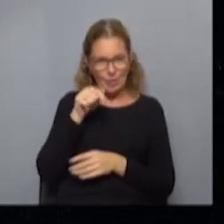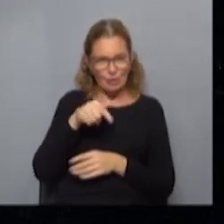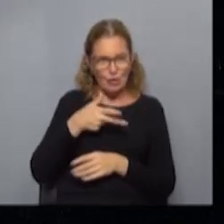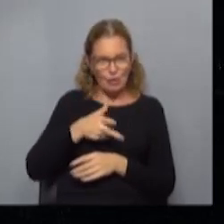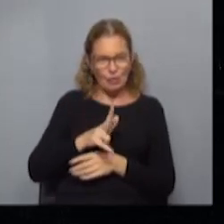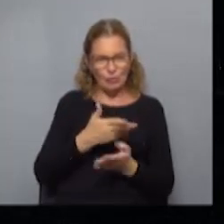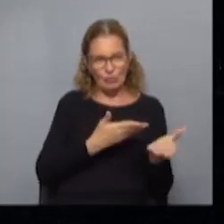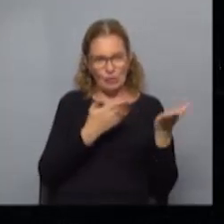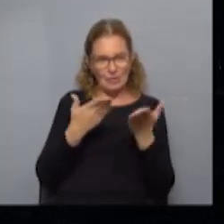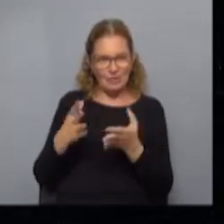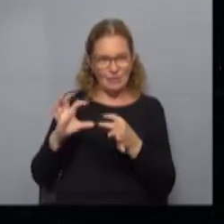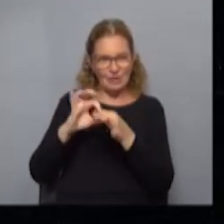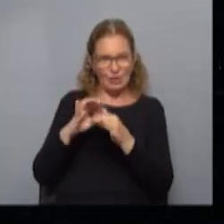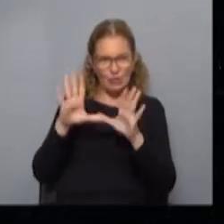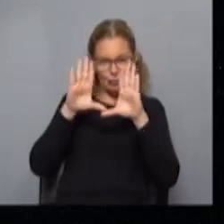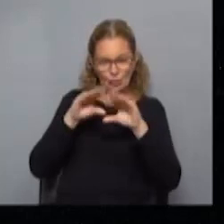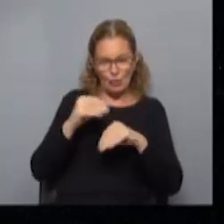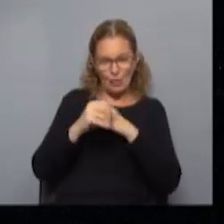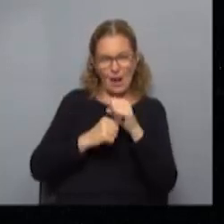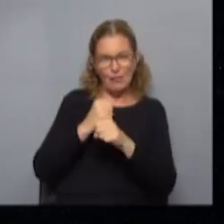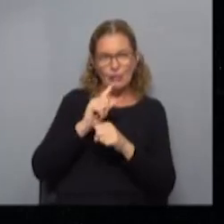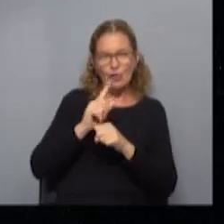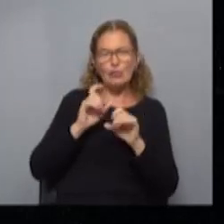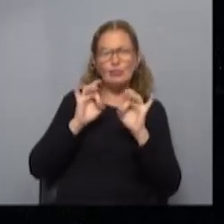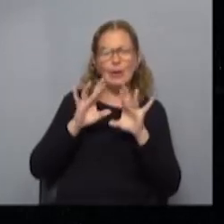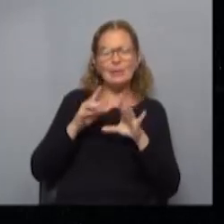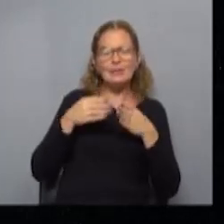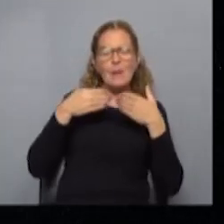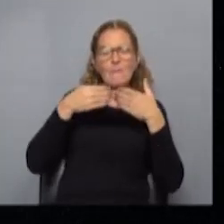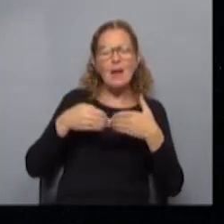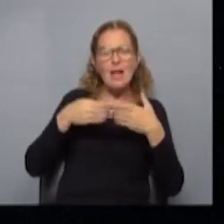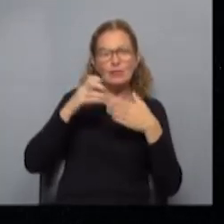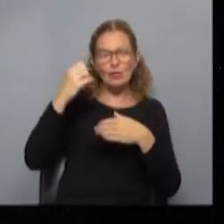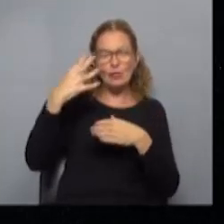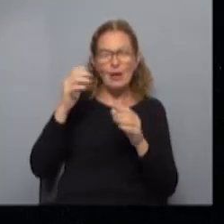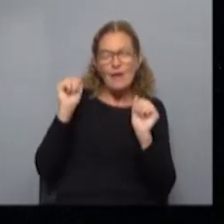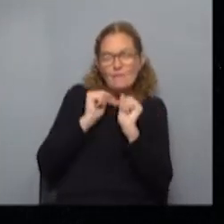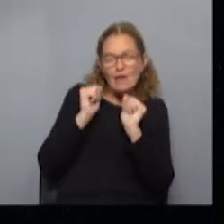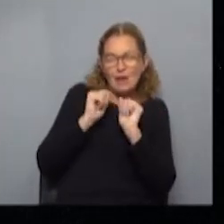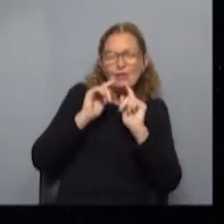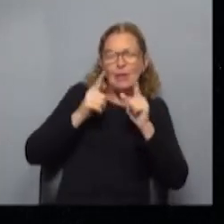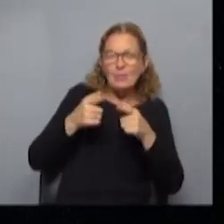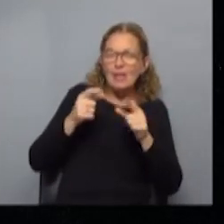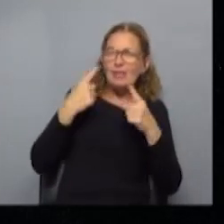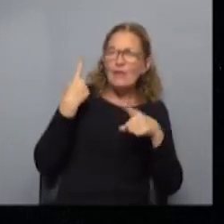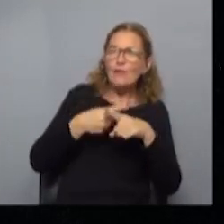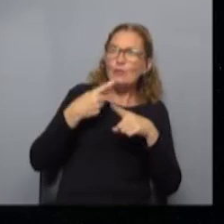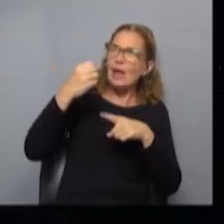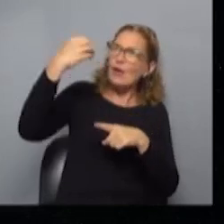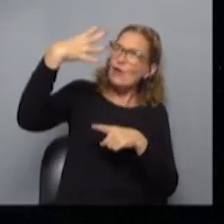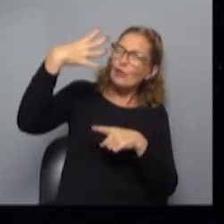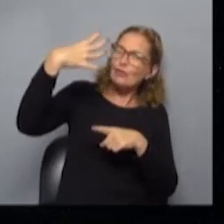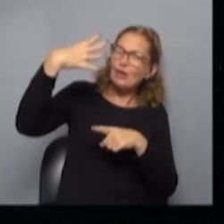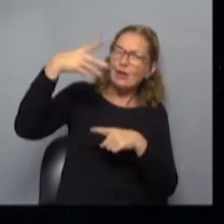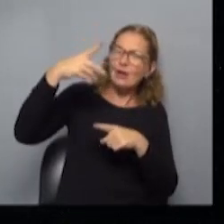es Rocha que te invita a conectar todo el año no solamente con el sol ni la playa sino que en invierno también se disfrutan los cielos, disfrutan las estrellas, se disfruta